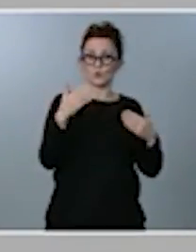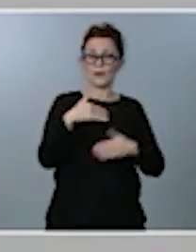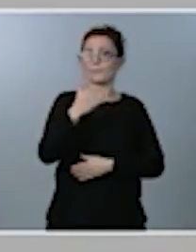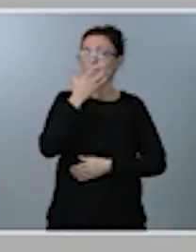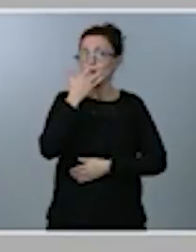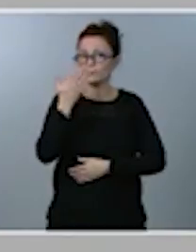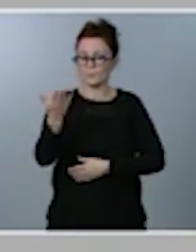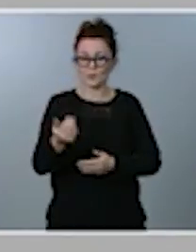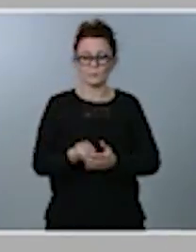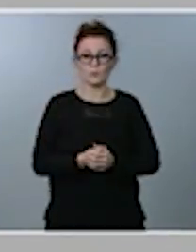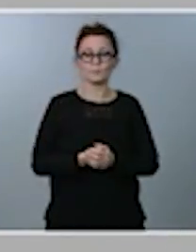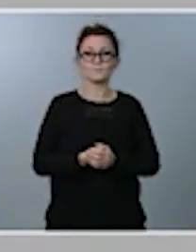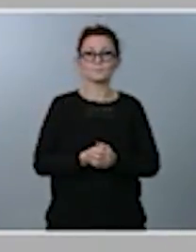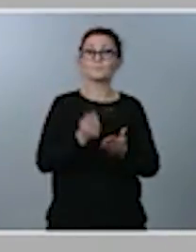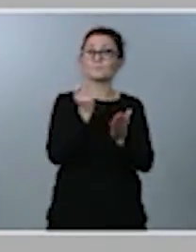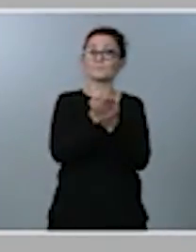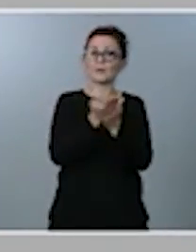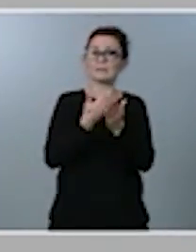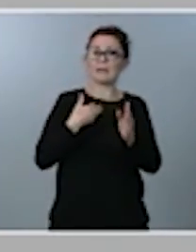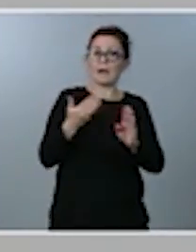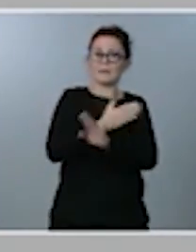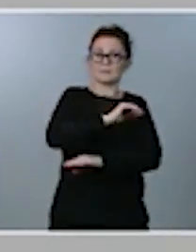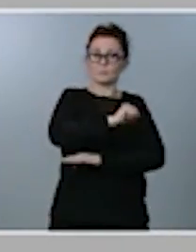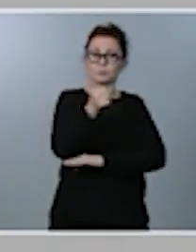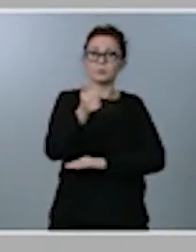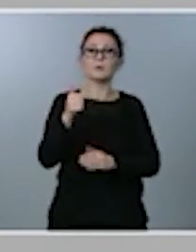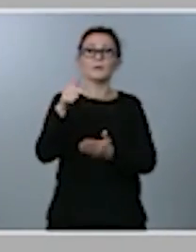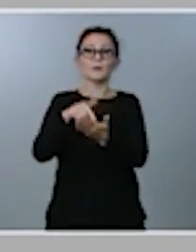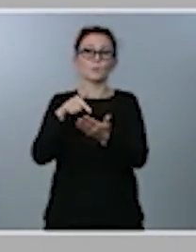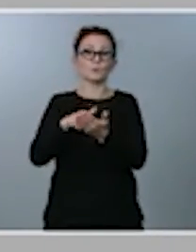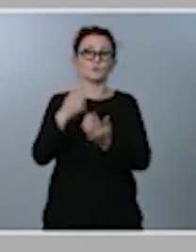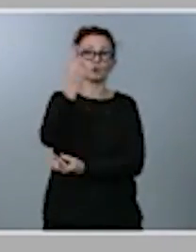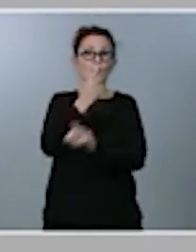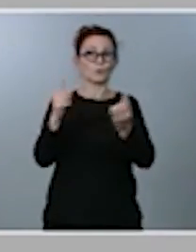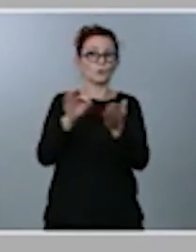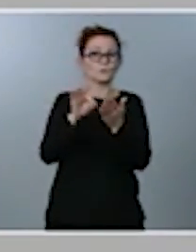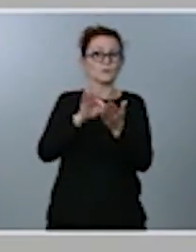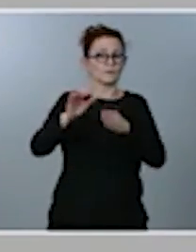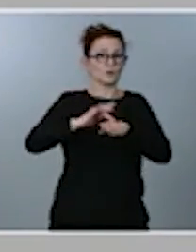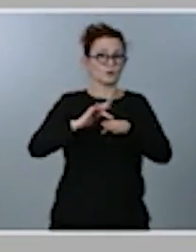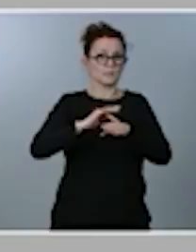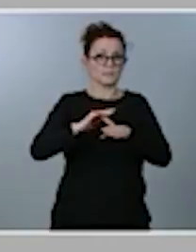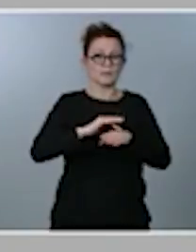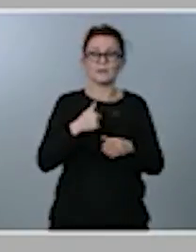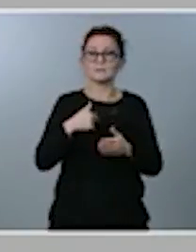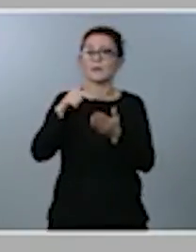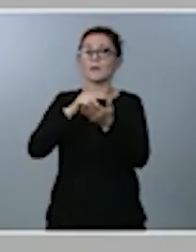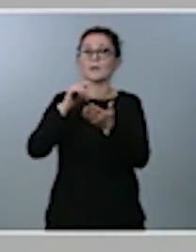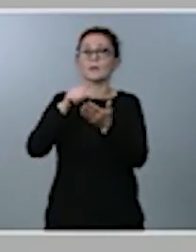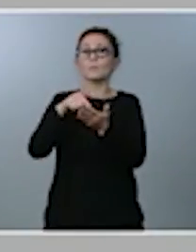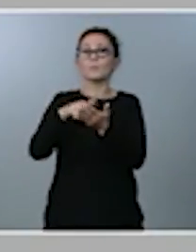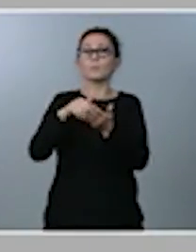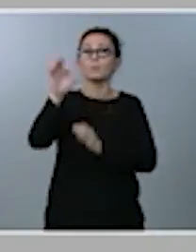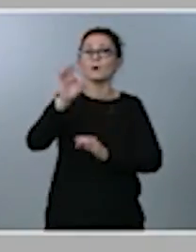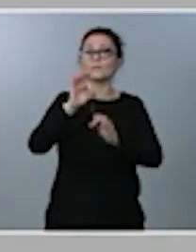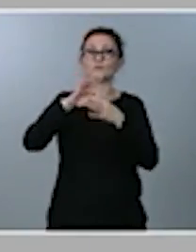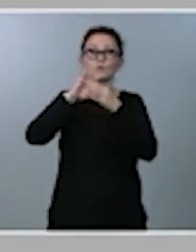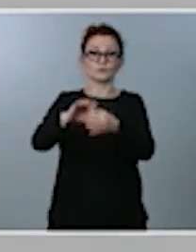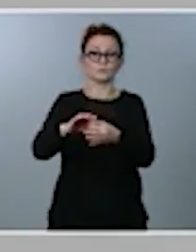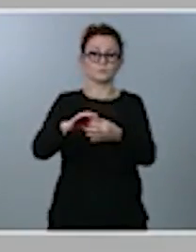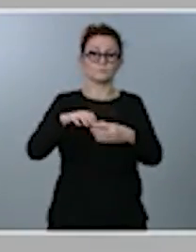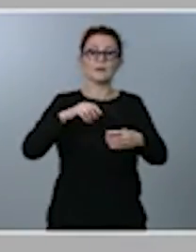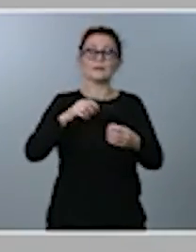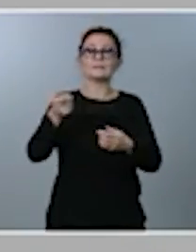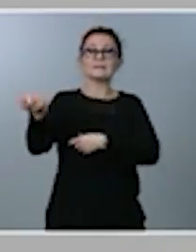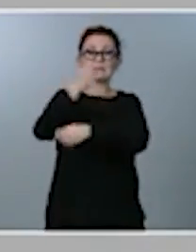a tributos que ya hemos aprobado, impuestos sobre determinados servicios digitales, el impuesto sobre transacciones, o dos que son dos tributos de